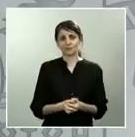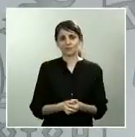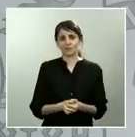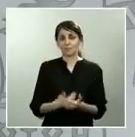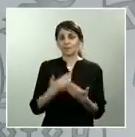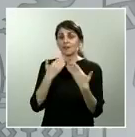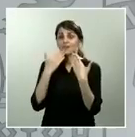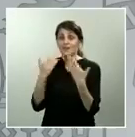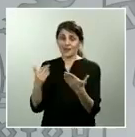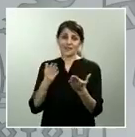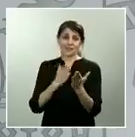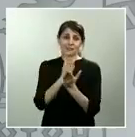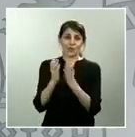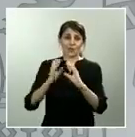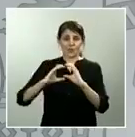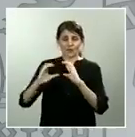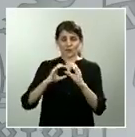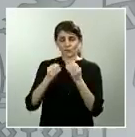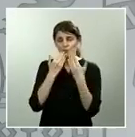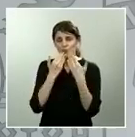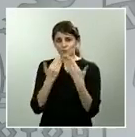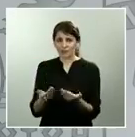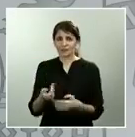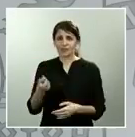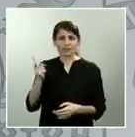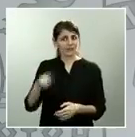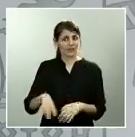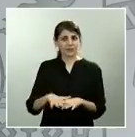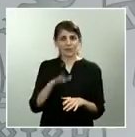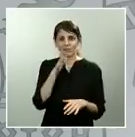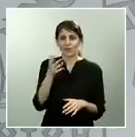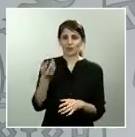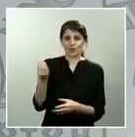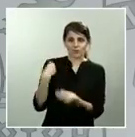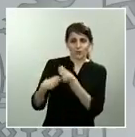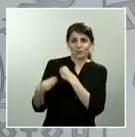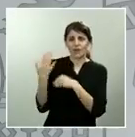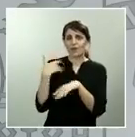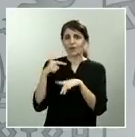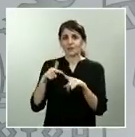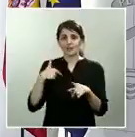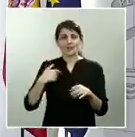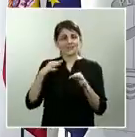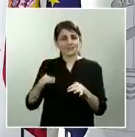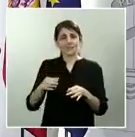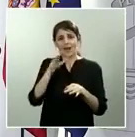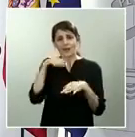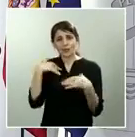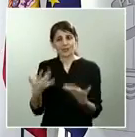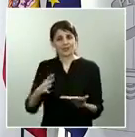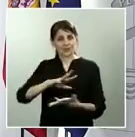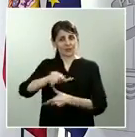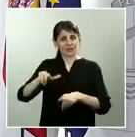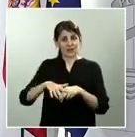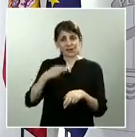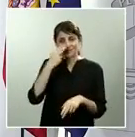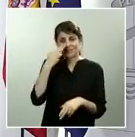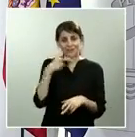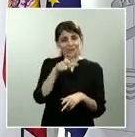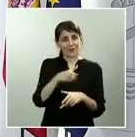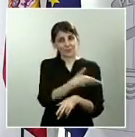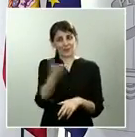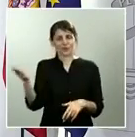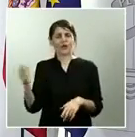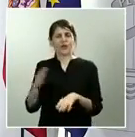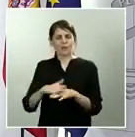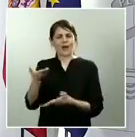de cualquier cuestión que pueda ser de interés para toda la ciudadanía y por colaborar en toda la pedagogía que requieren las actuaciones